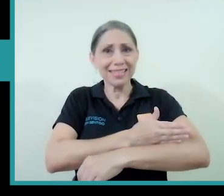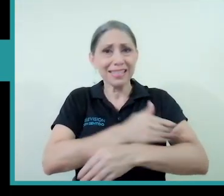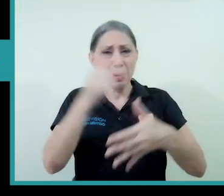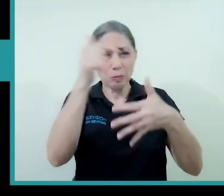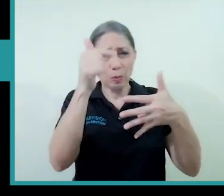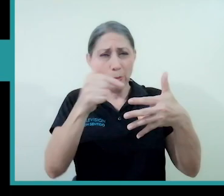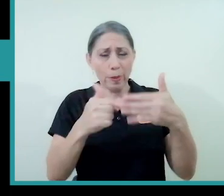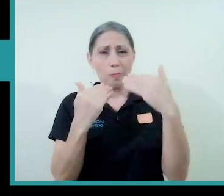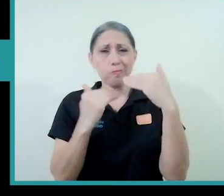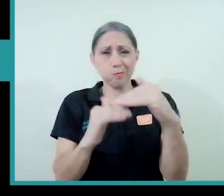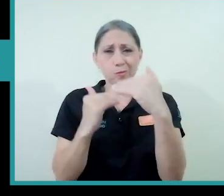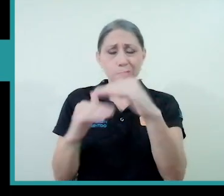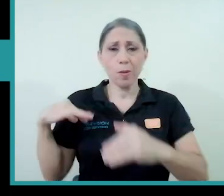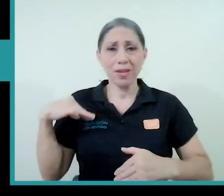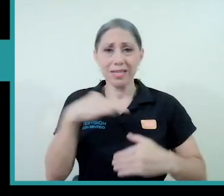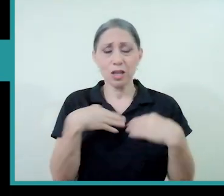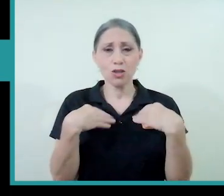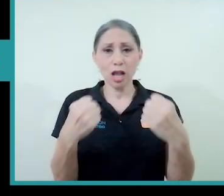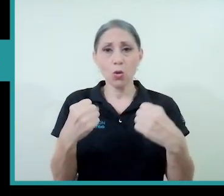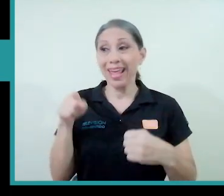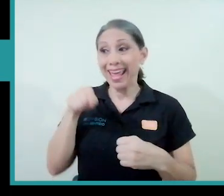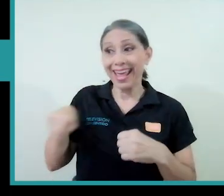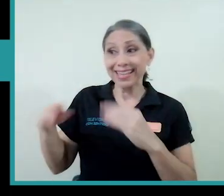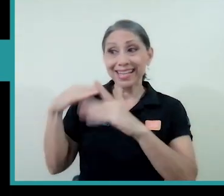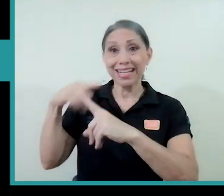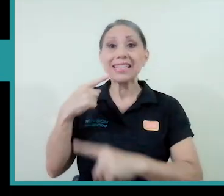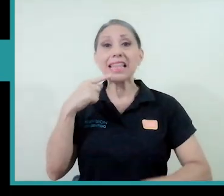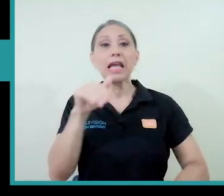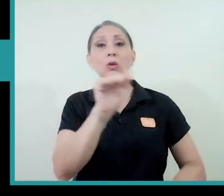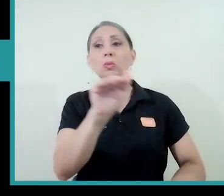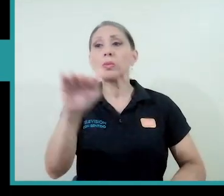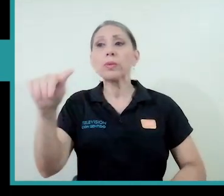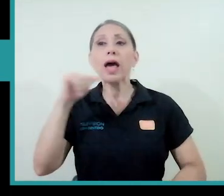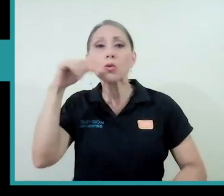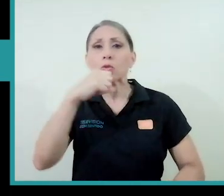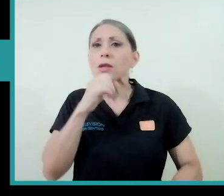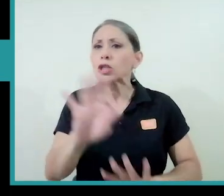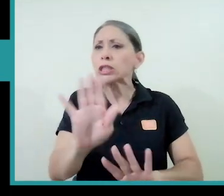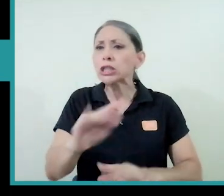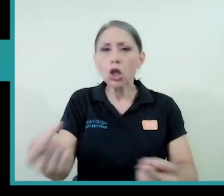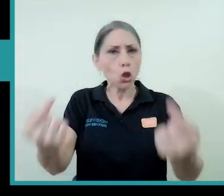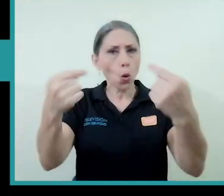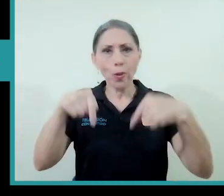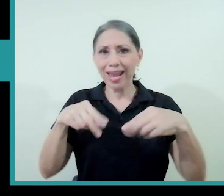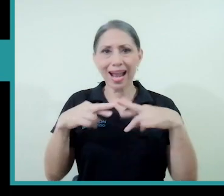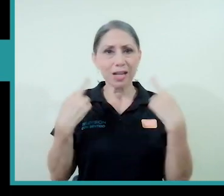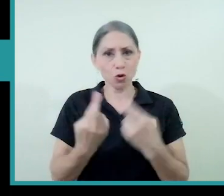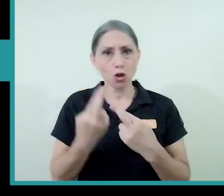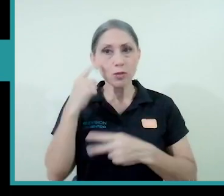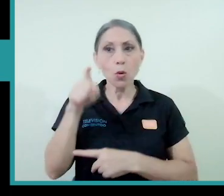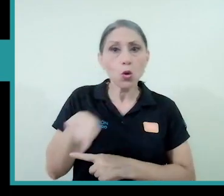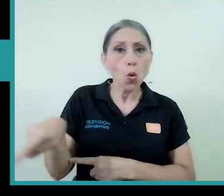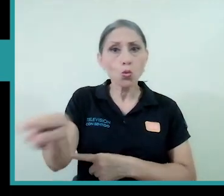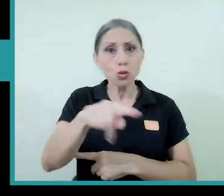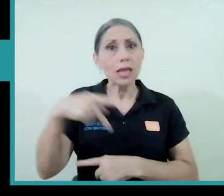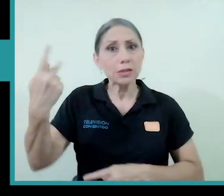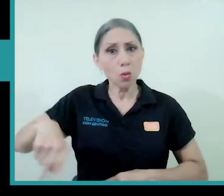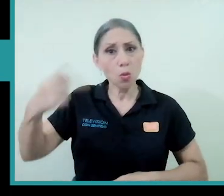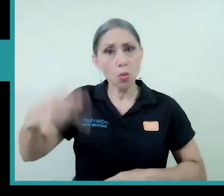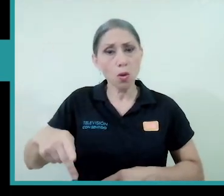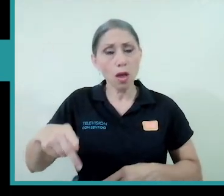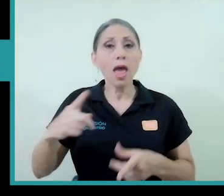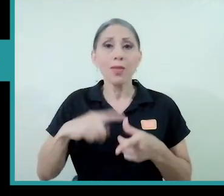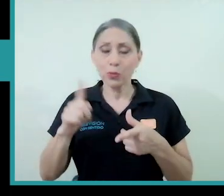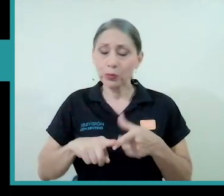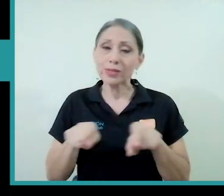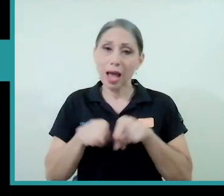del Ministerio de Salud, le dijeron a los adultos mayores, no vengan a las reuniones porque ustedes son población de riesgo. Entonces también hay que